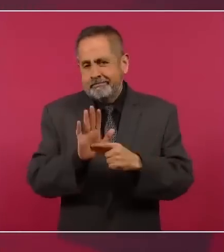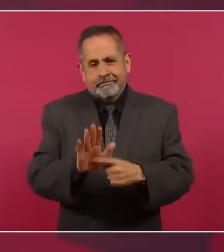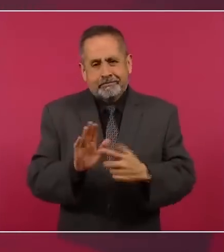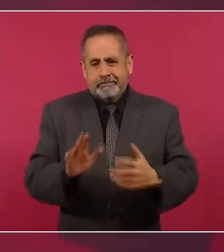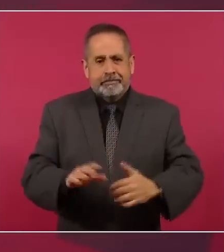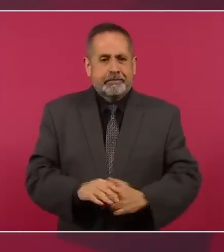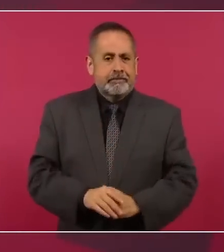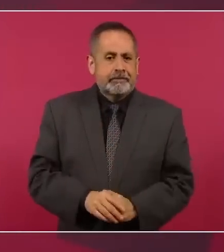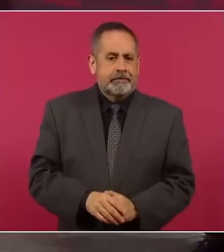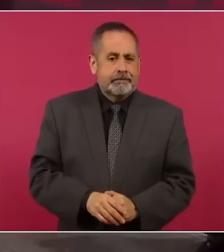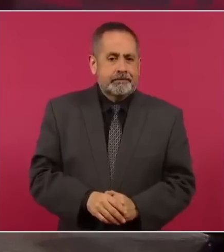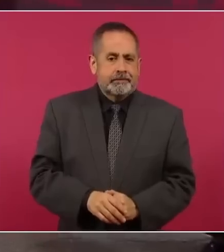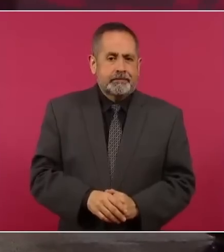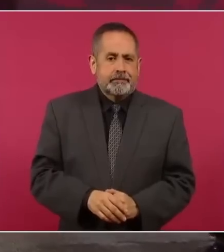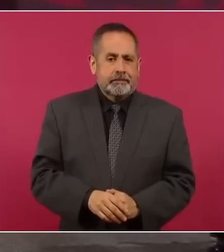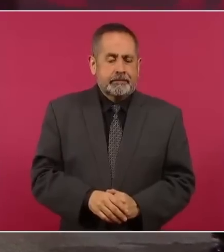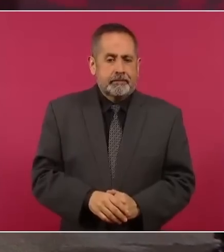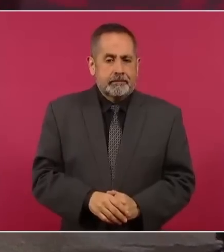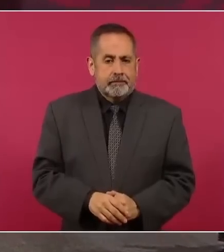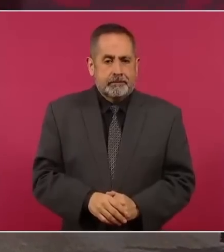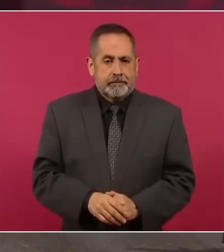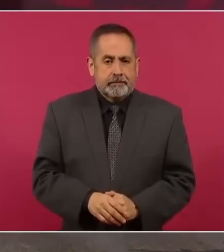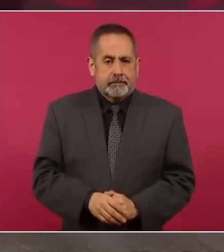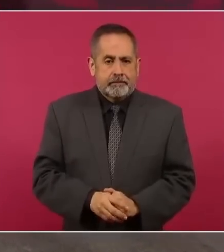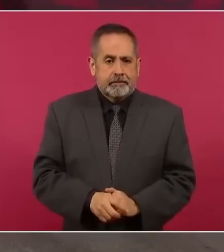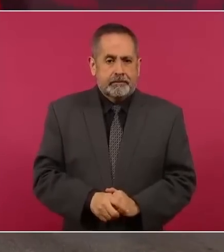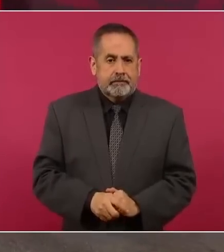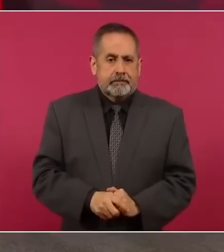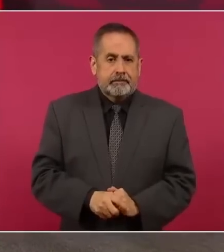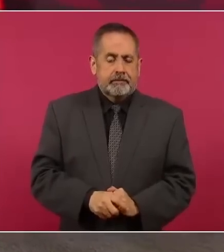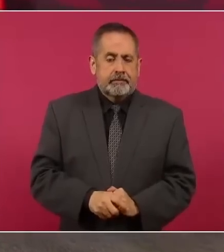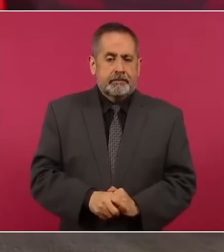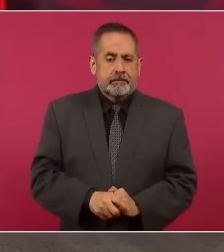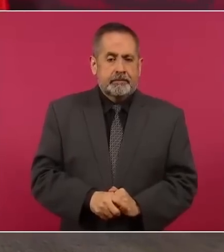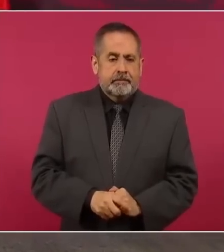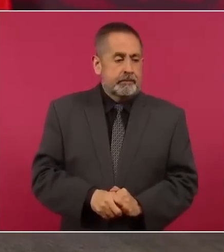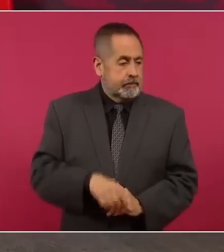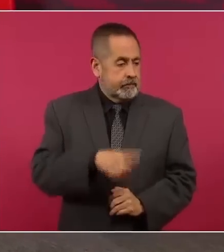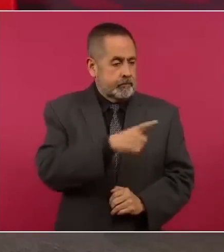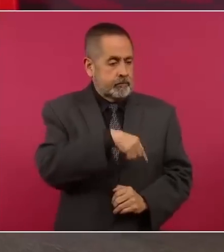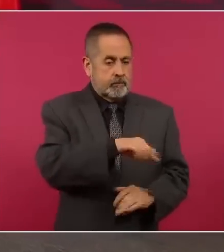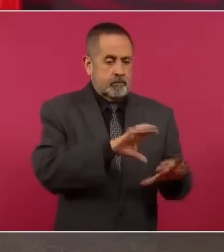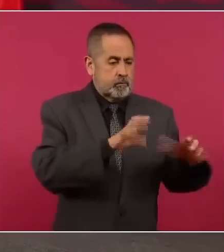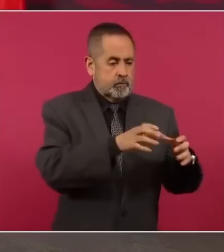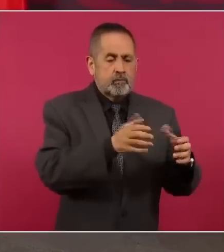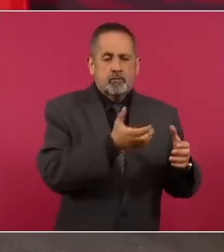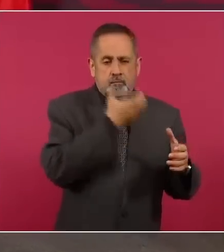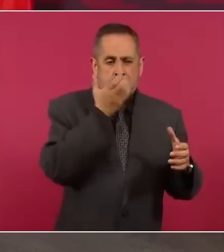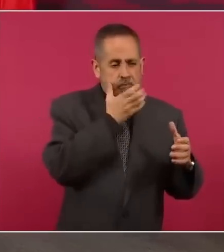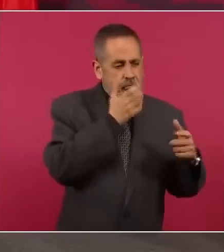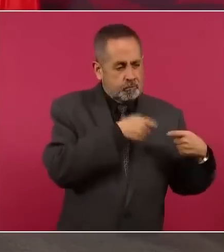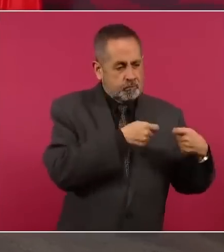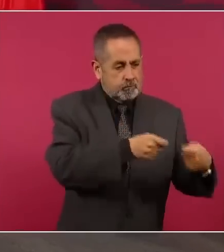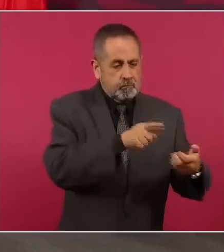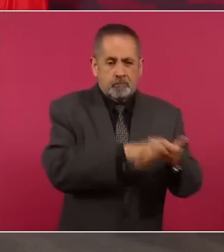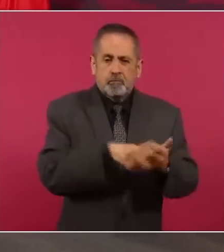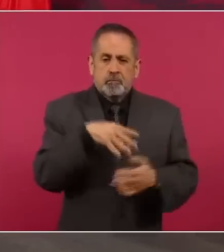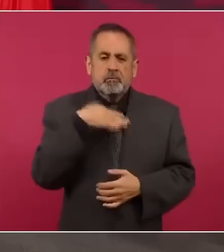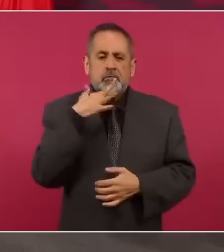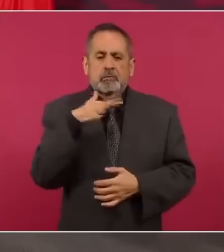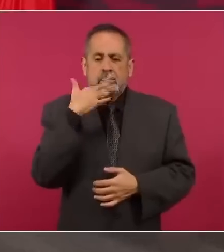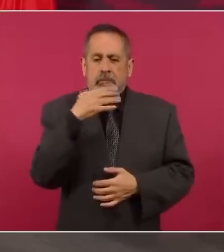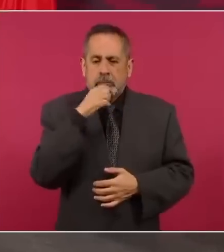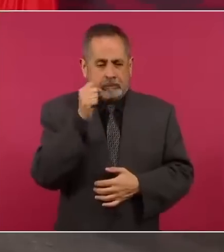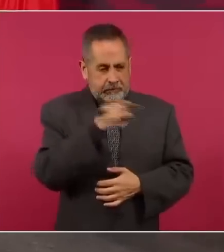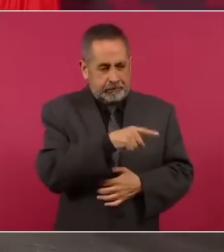el bloque conservador y corrupto, los que